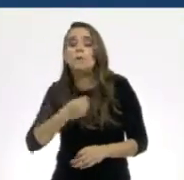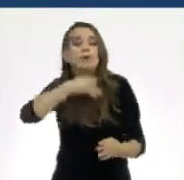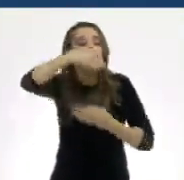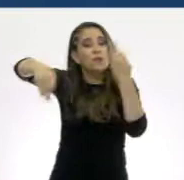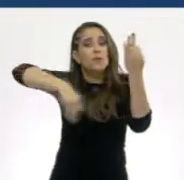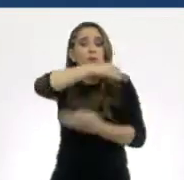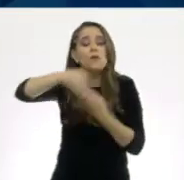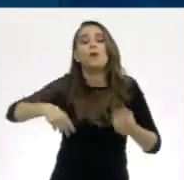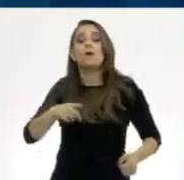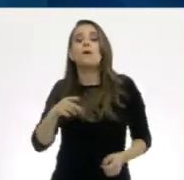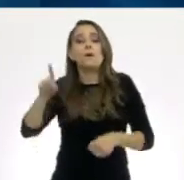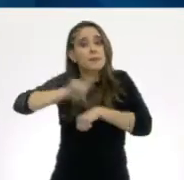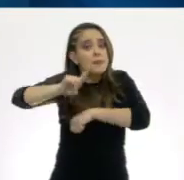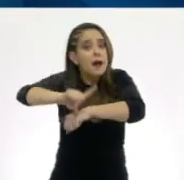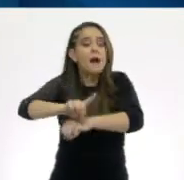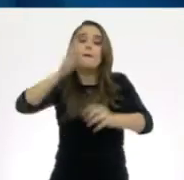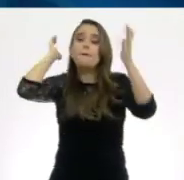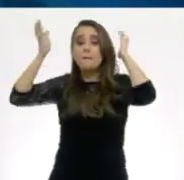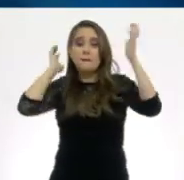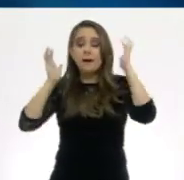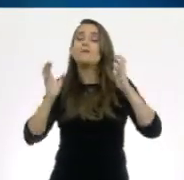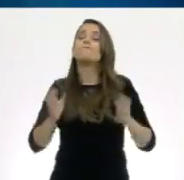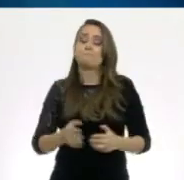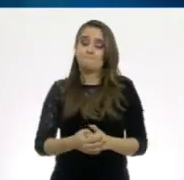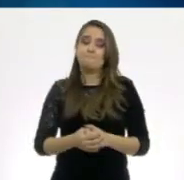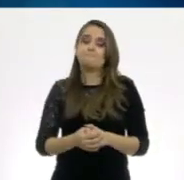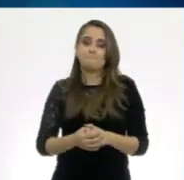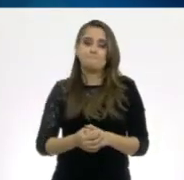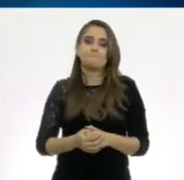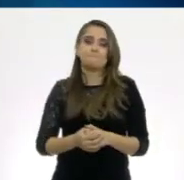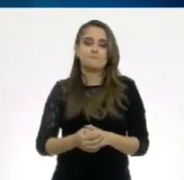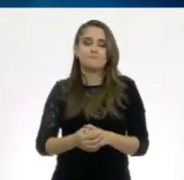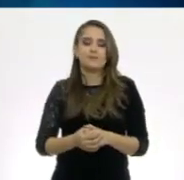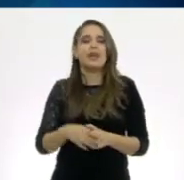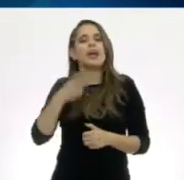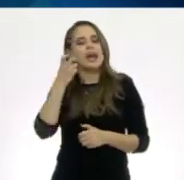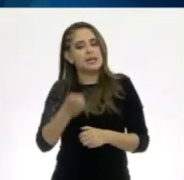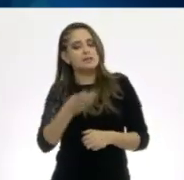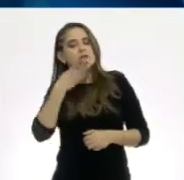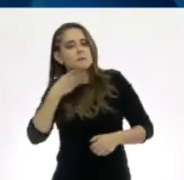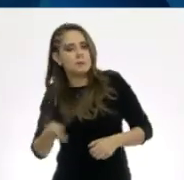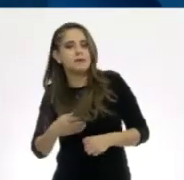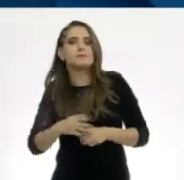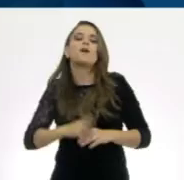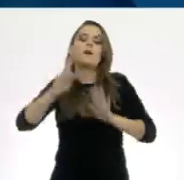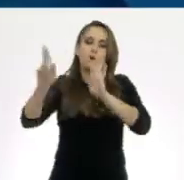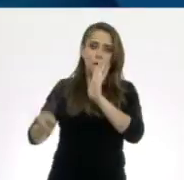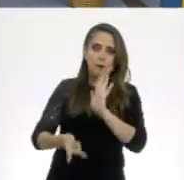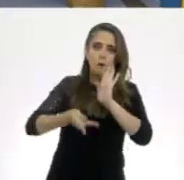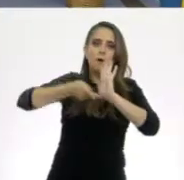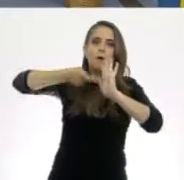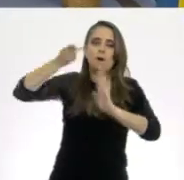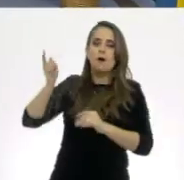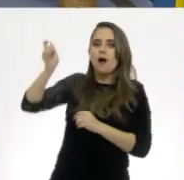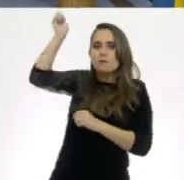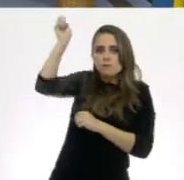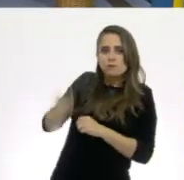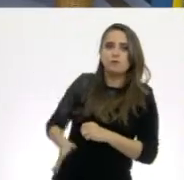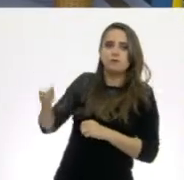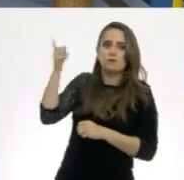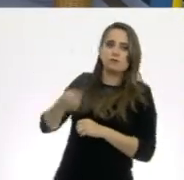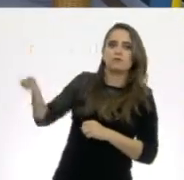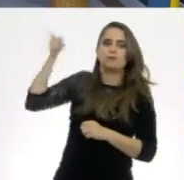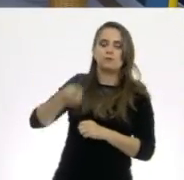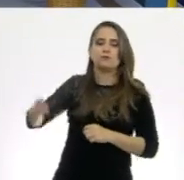bañarnos diariamente. ¡Muy bien! Ahora sí, vamos a girar nuevamente nuestra